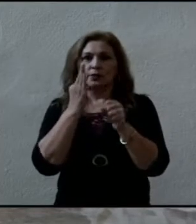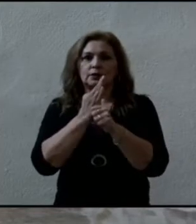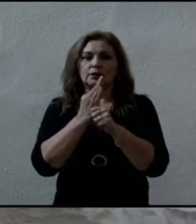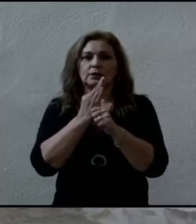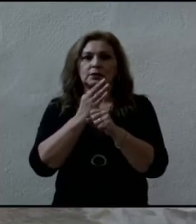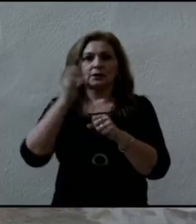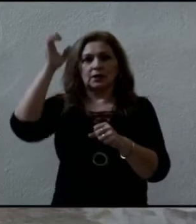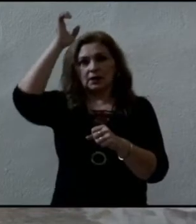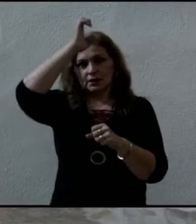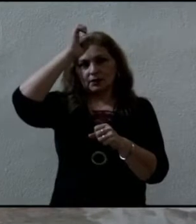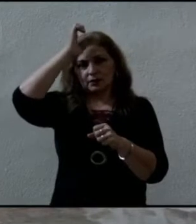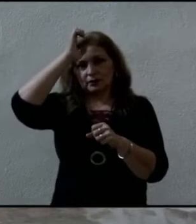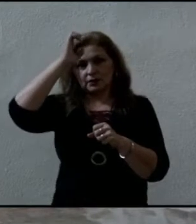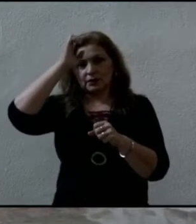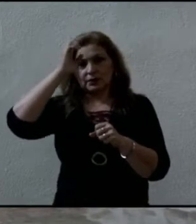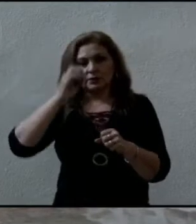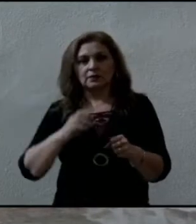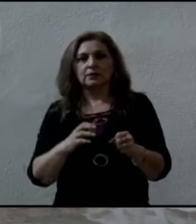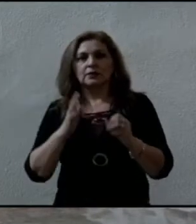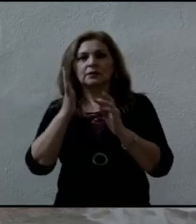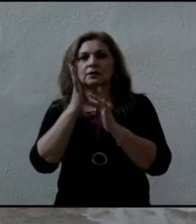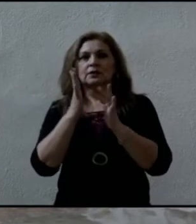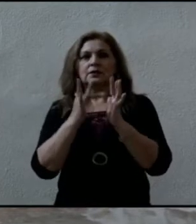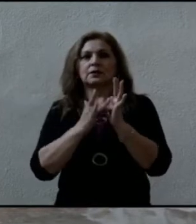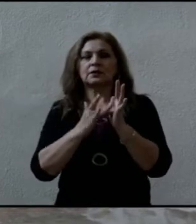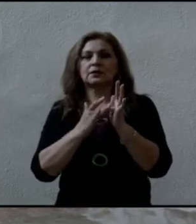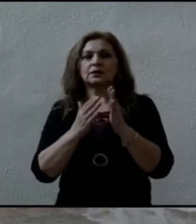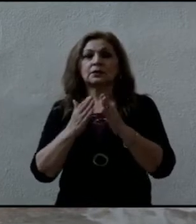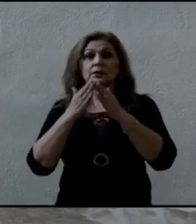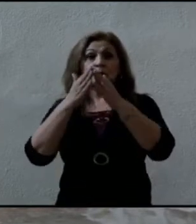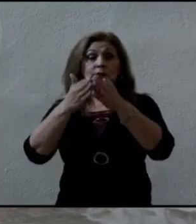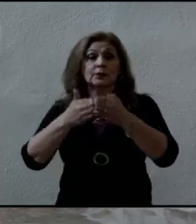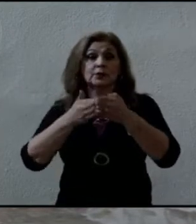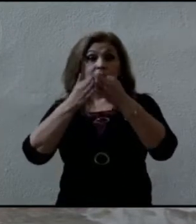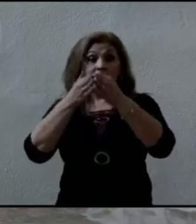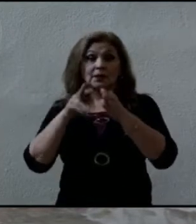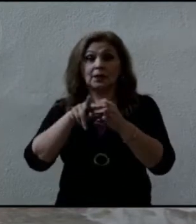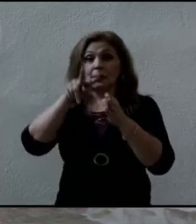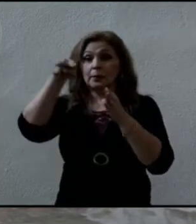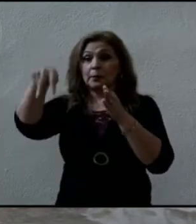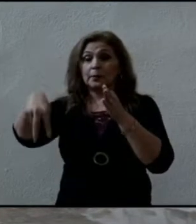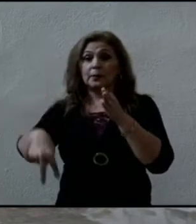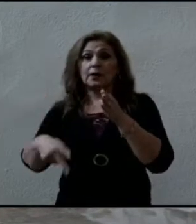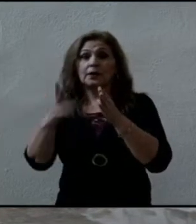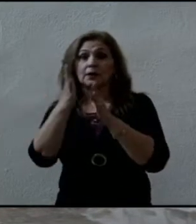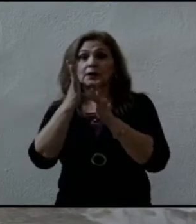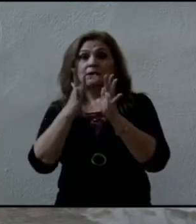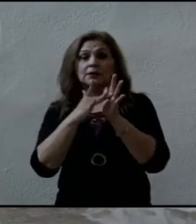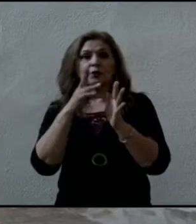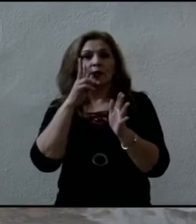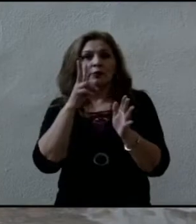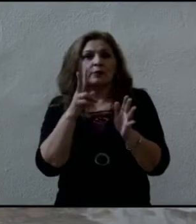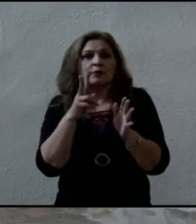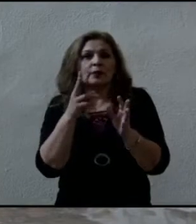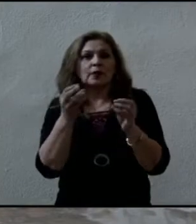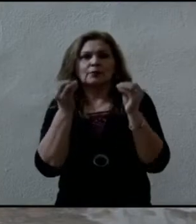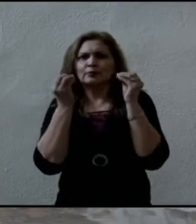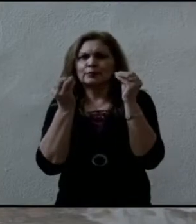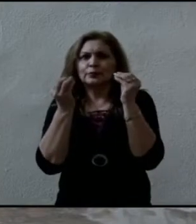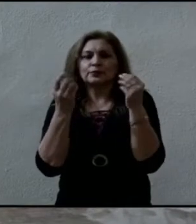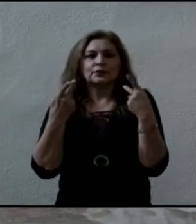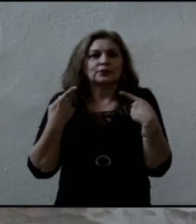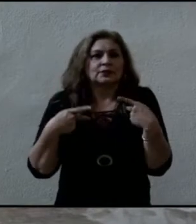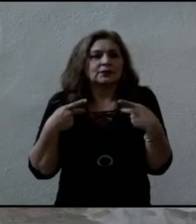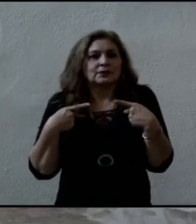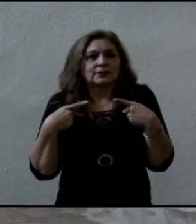él desembarcando miró a la muchedumbre, se compadeció de ellos porque